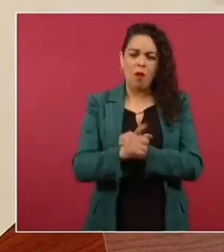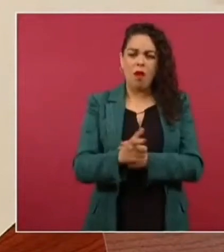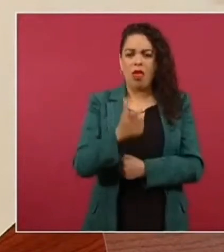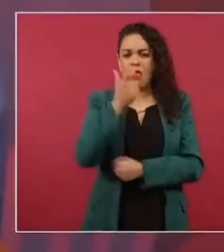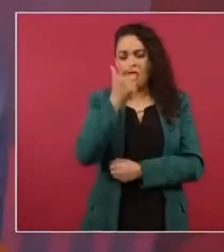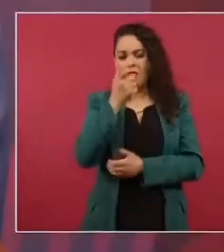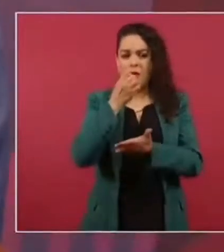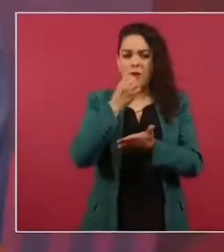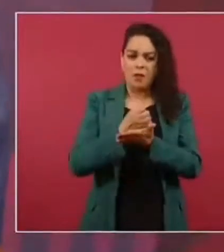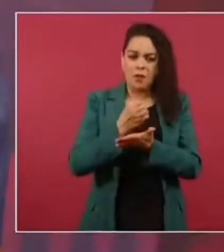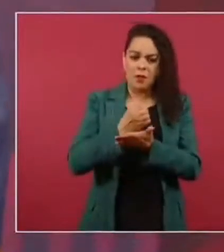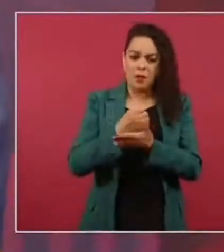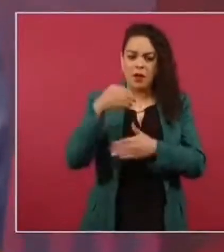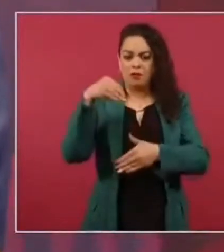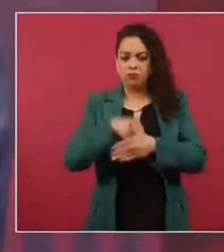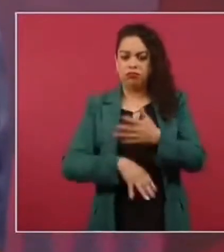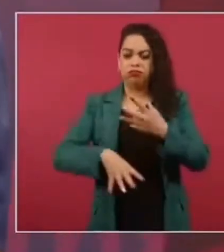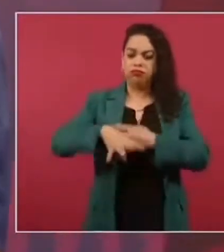90,